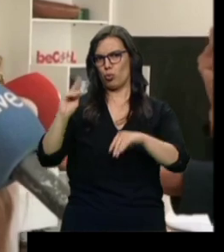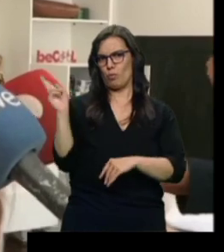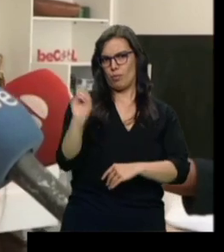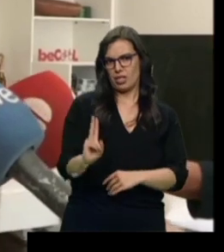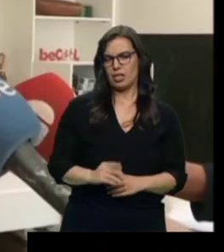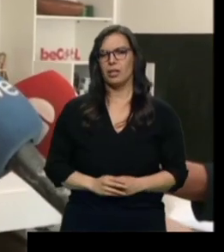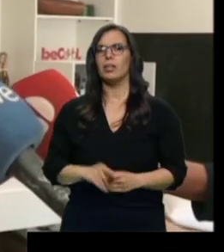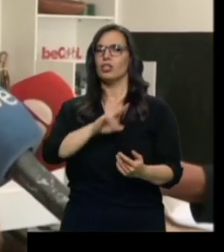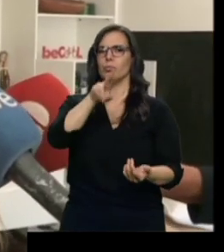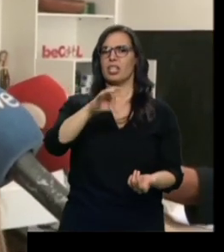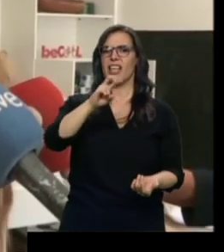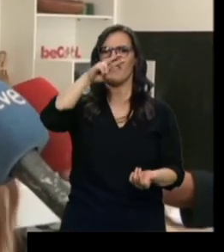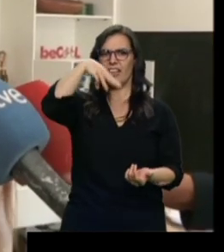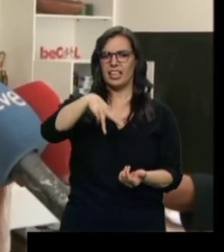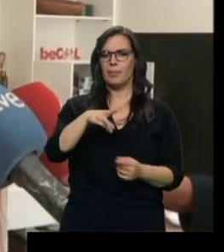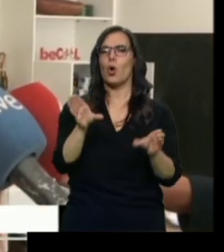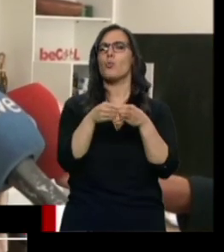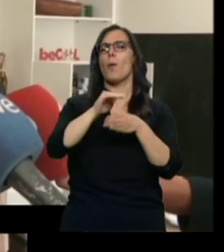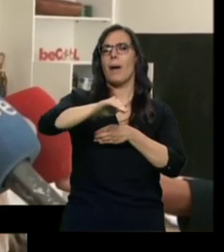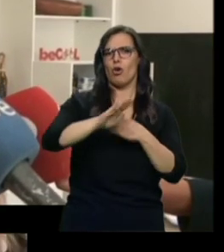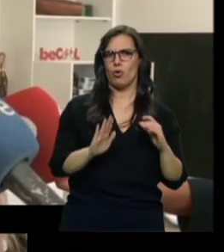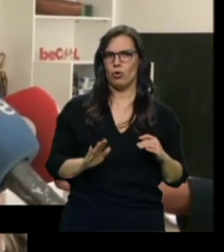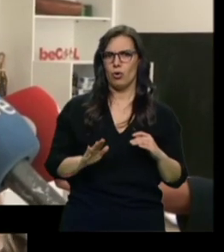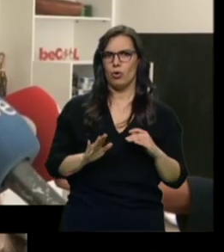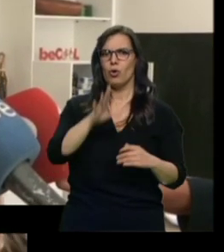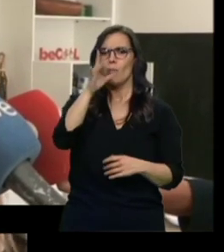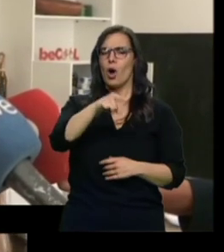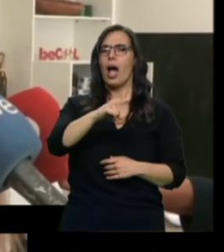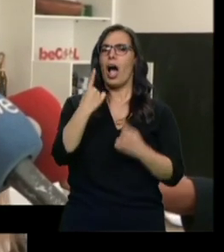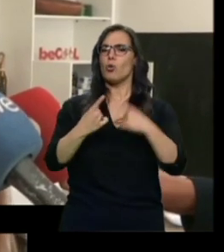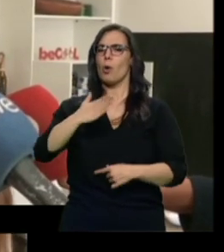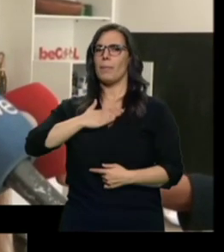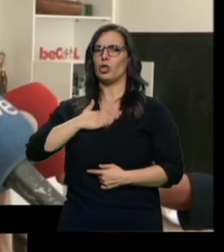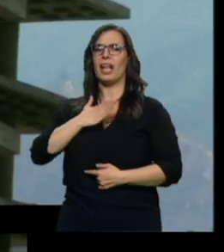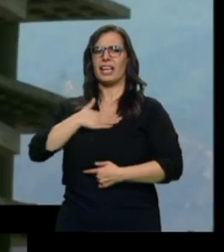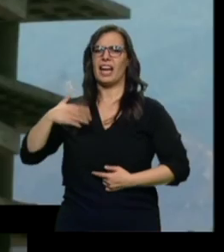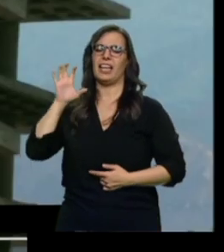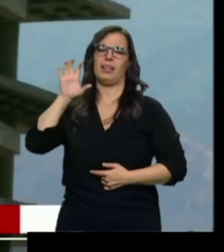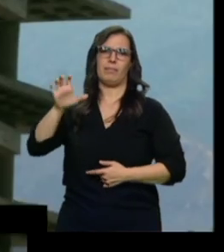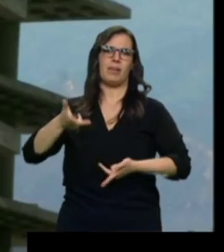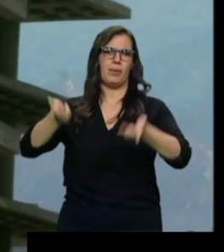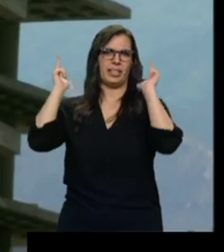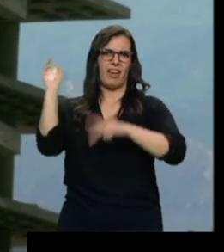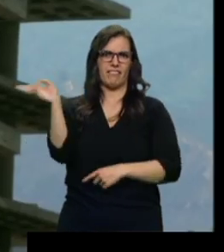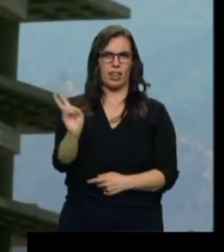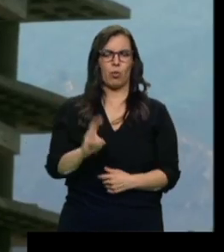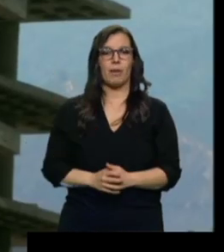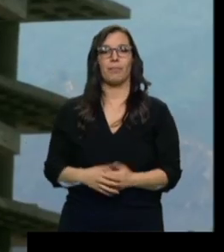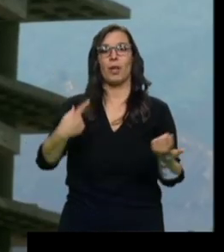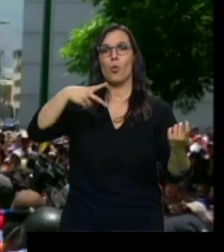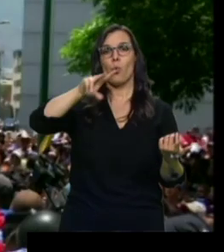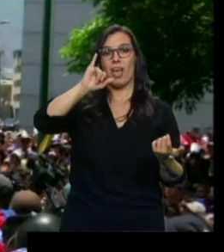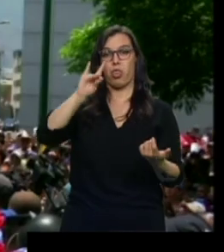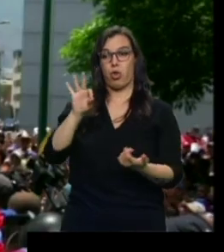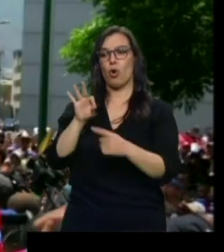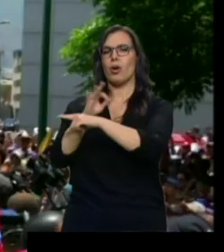Fue el SEBIN, el SEBIN de los malos, porque hay SEBINes patriotas que quieren la libertad de Venezuela. Mientras Juan Guaidó ha hecho un llamamiento